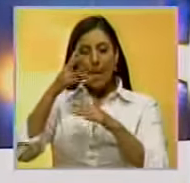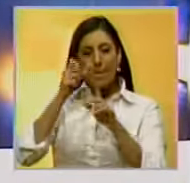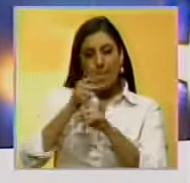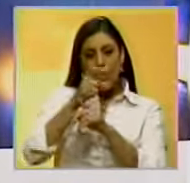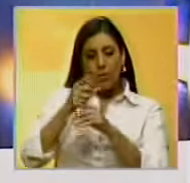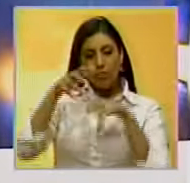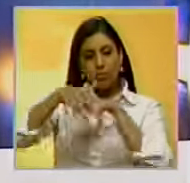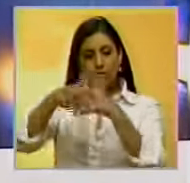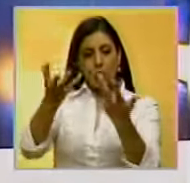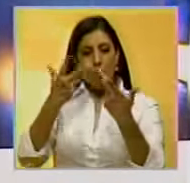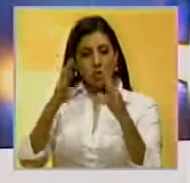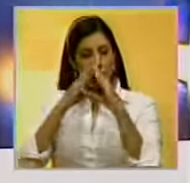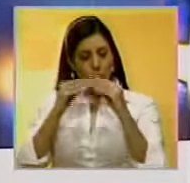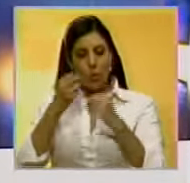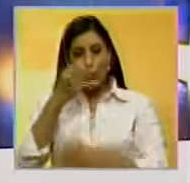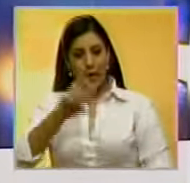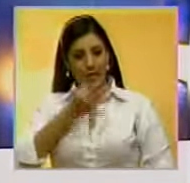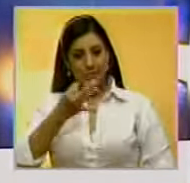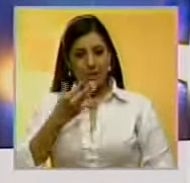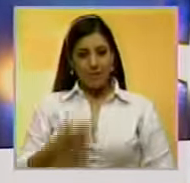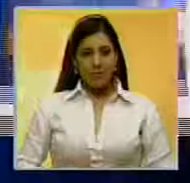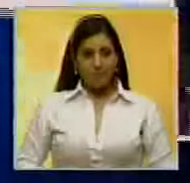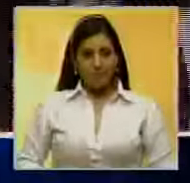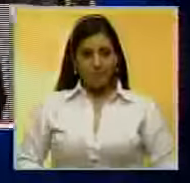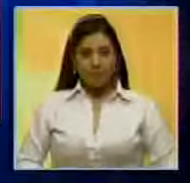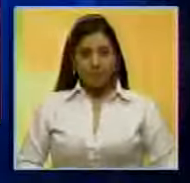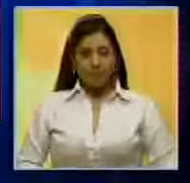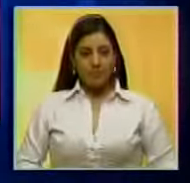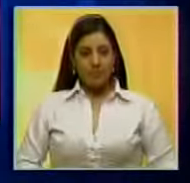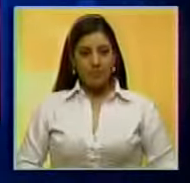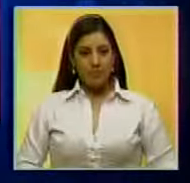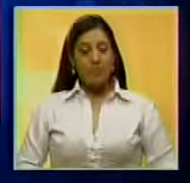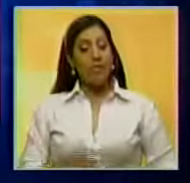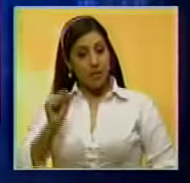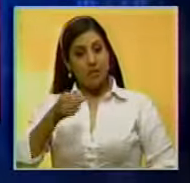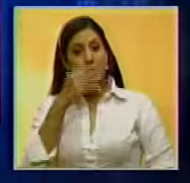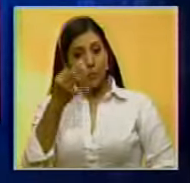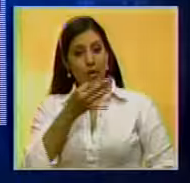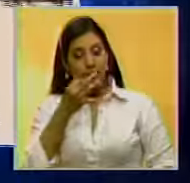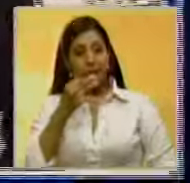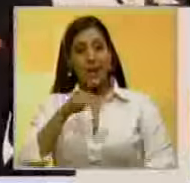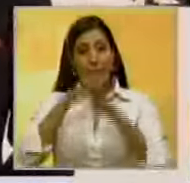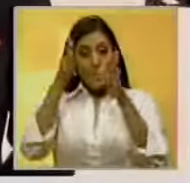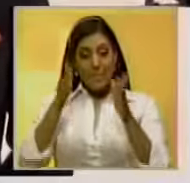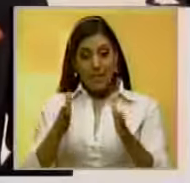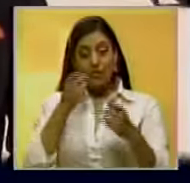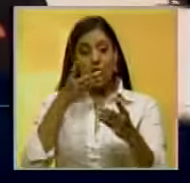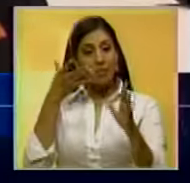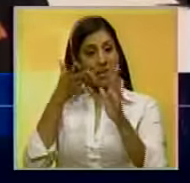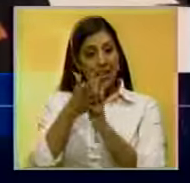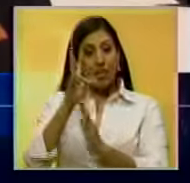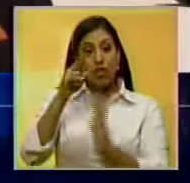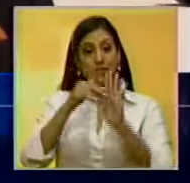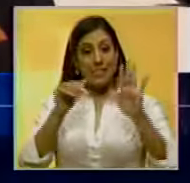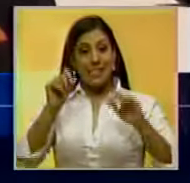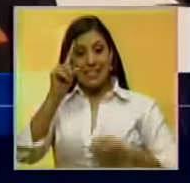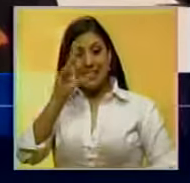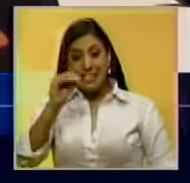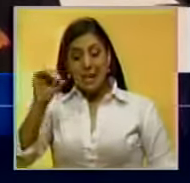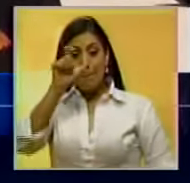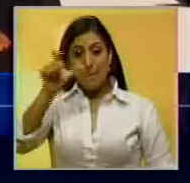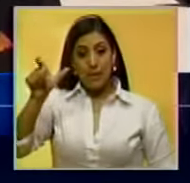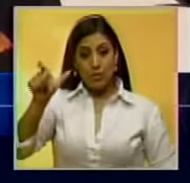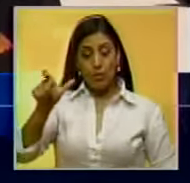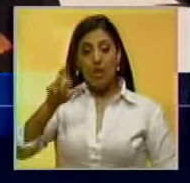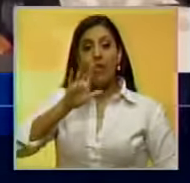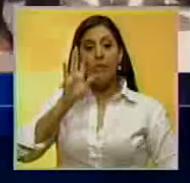los Próseres nos cuenta más. Buenas tardes, Euclides. Así es, buenas tardes. El ministro Reverol informó que 2.100 funcionarios